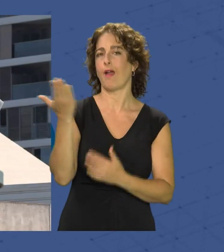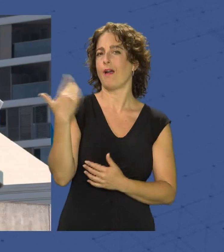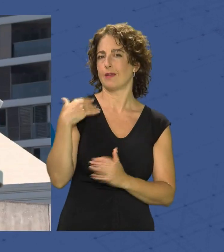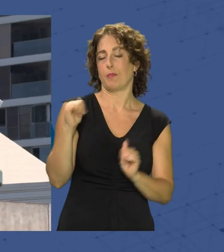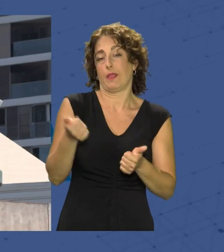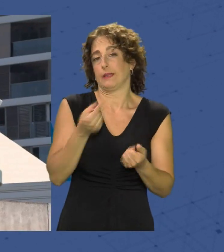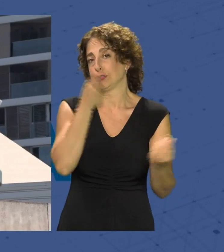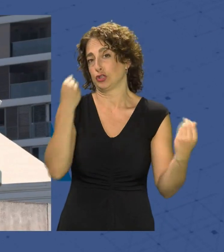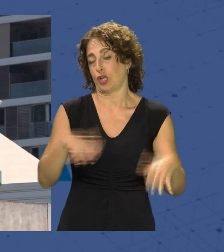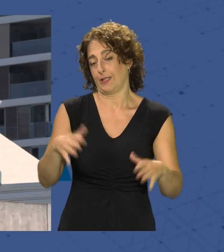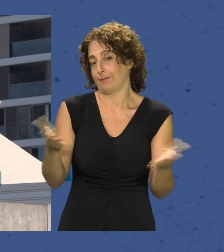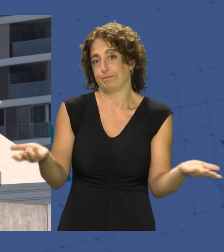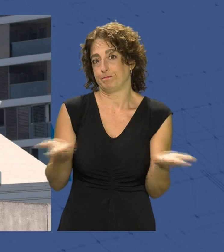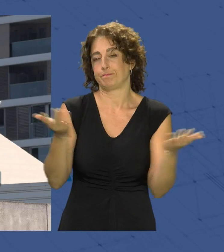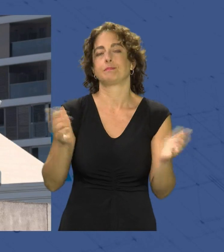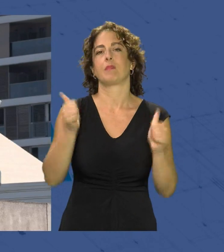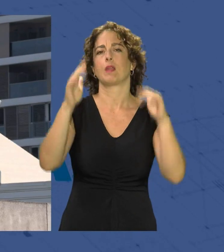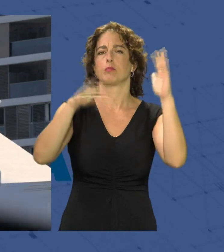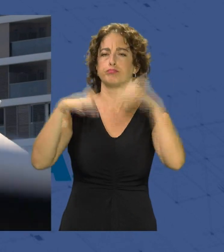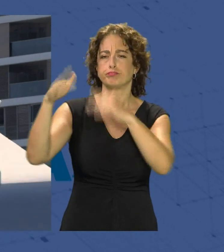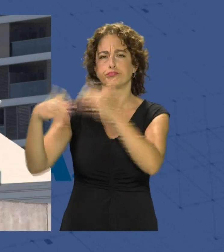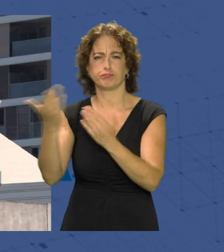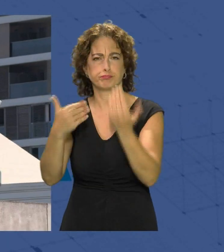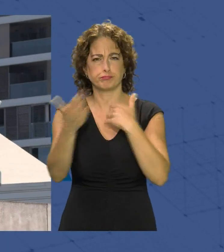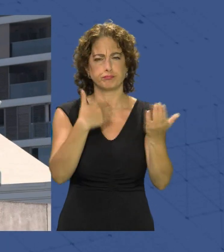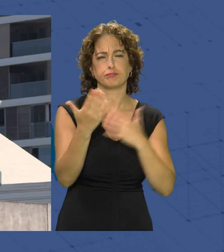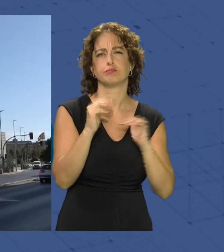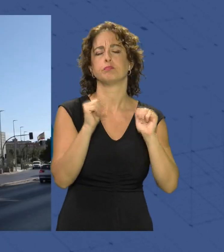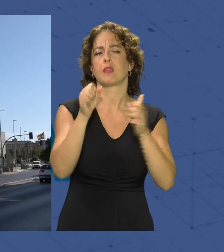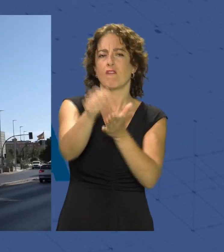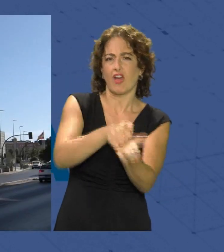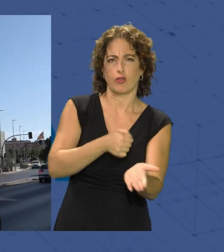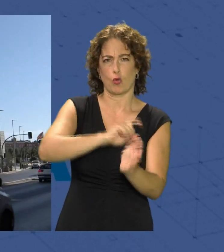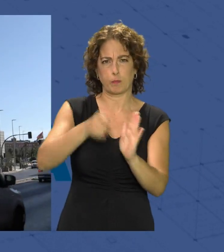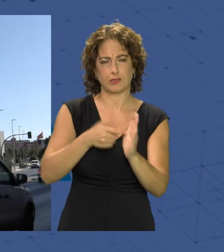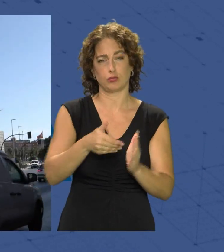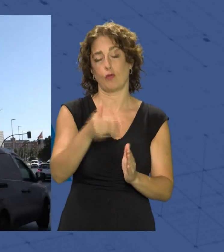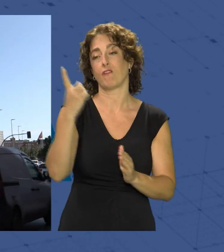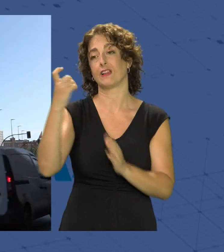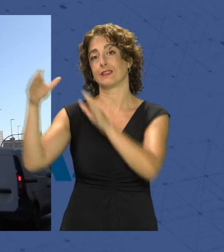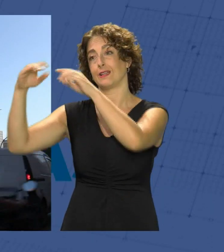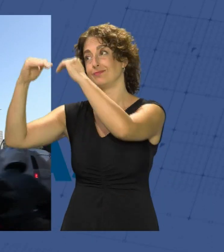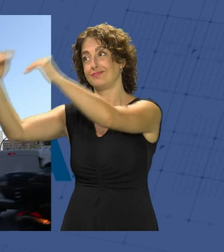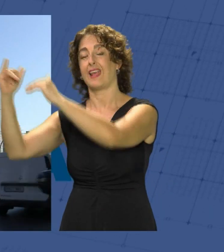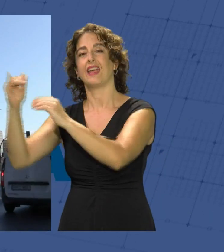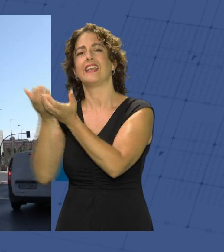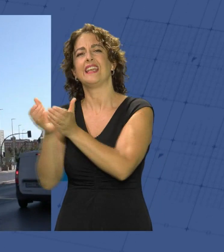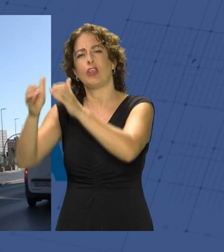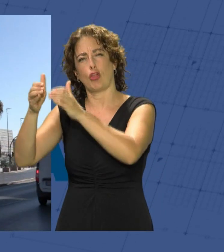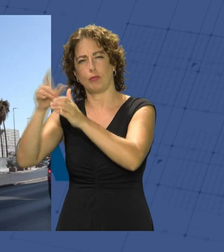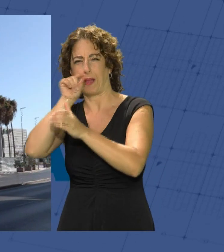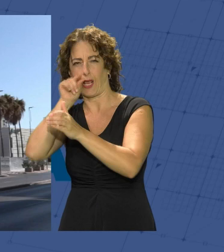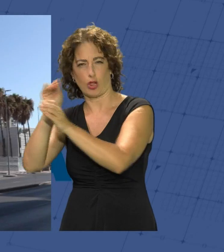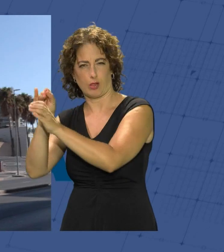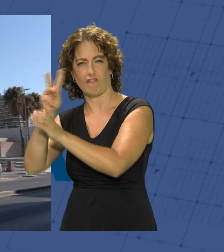historia los trabajos de desmontaje de su estructura han comenzado para su haciado total a excepción de la marquesina con nidos de abencejos al objeto de